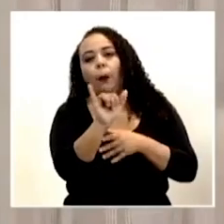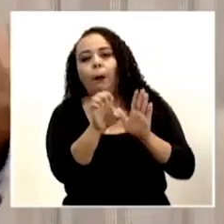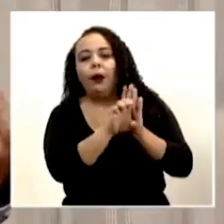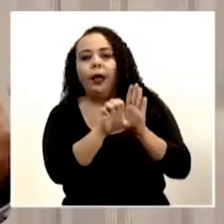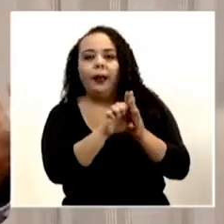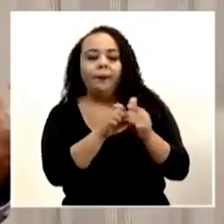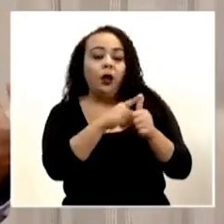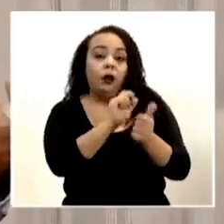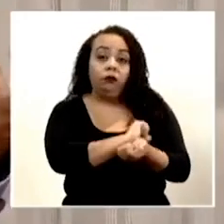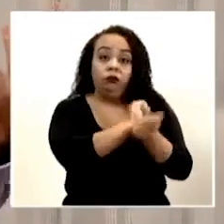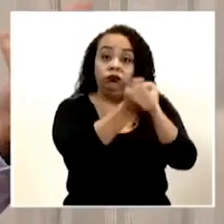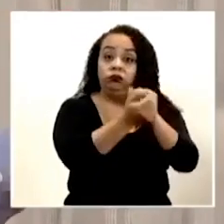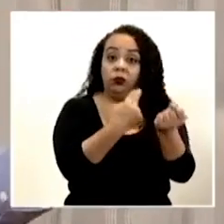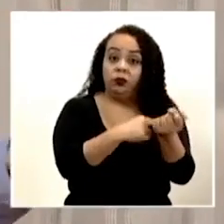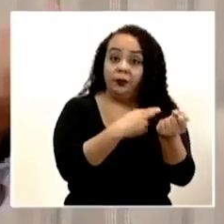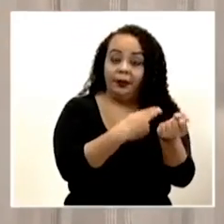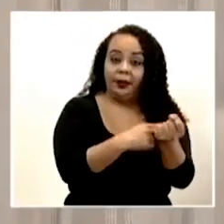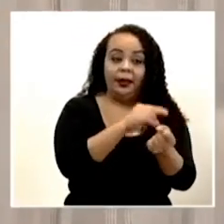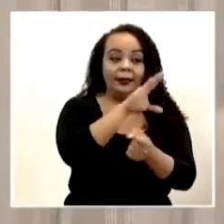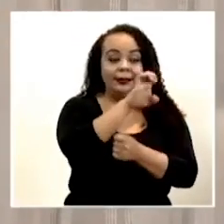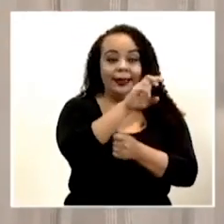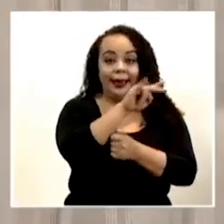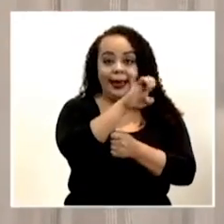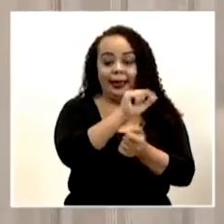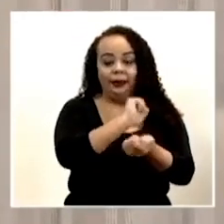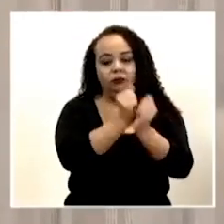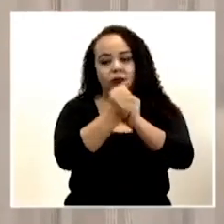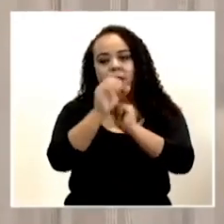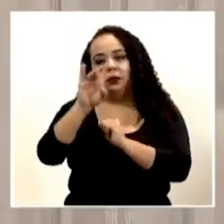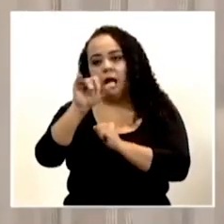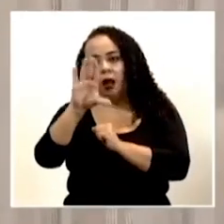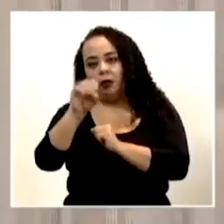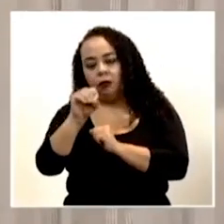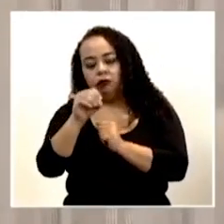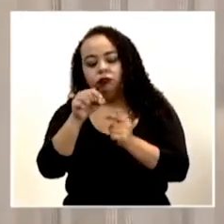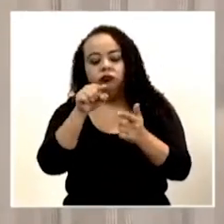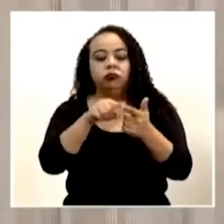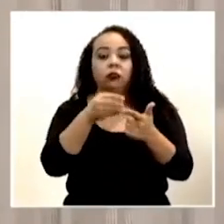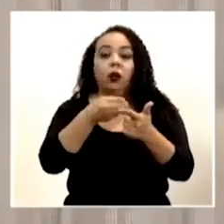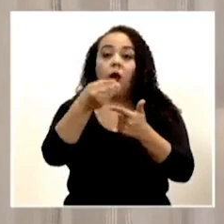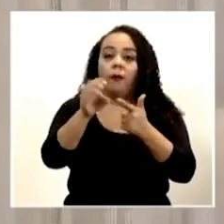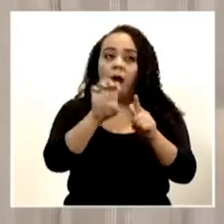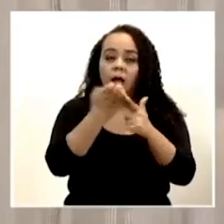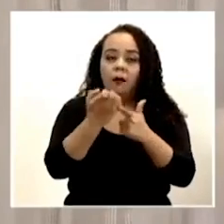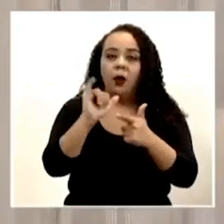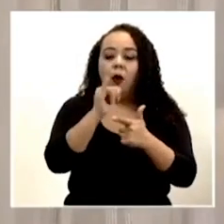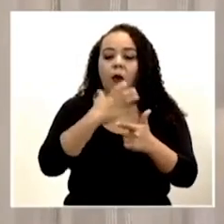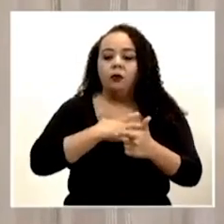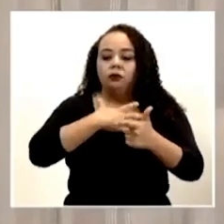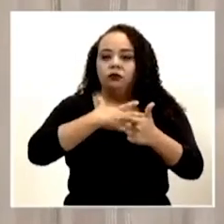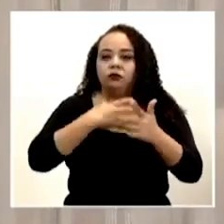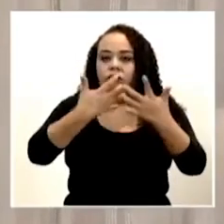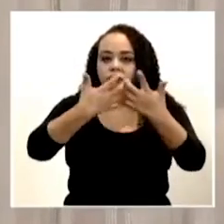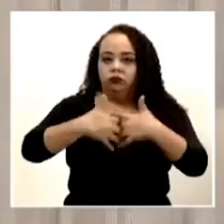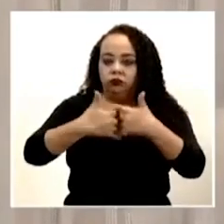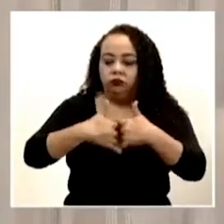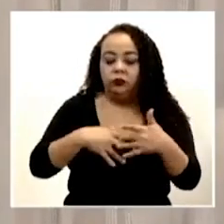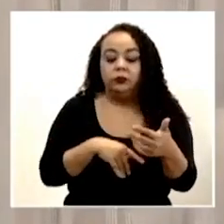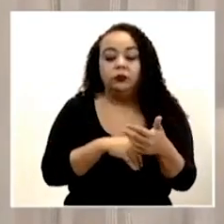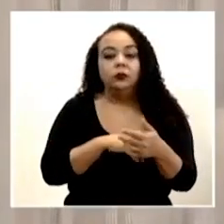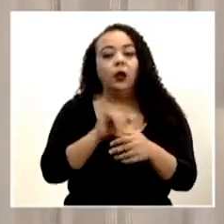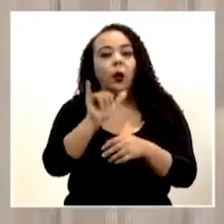reconversión de un hospital de Senare a Seaco, la compra de equipo como respiradores mecánicos, como